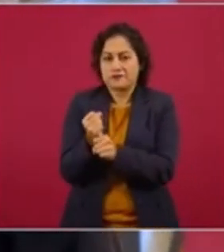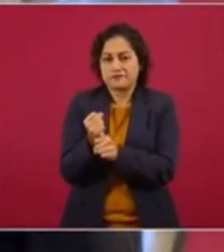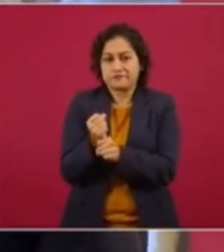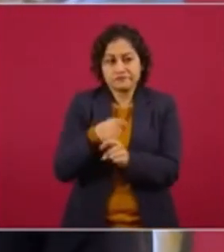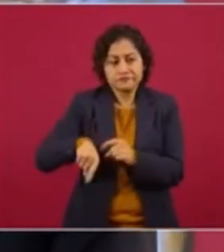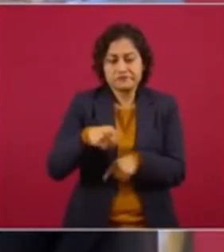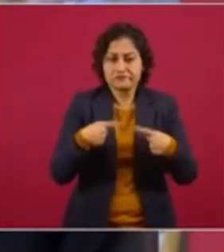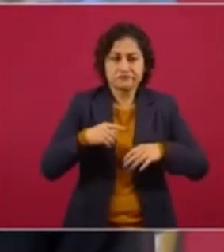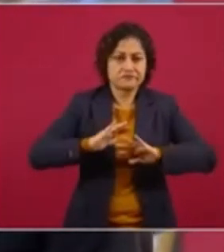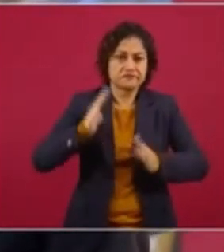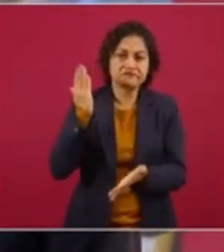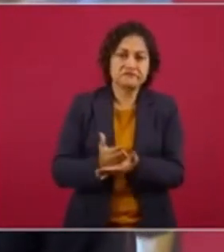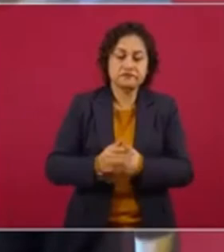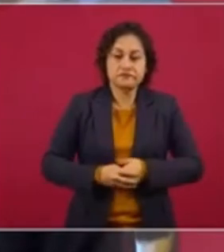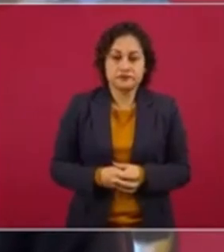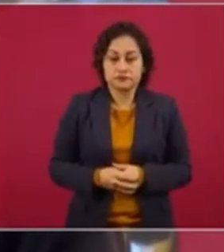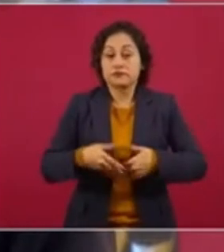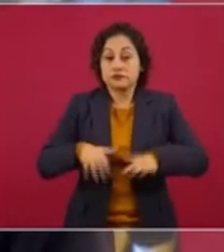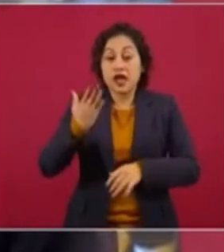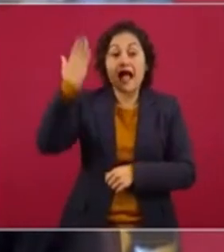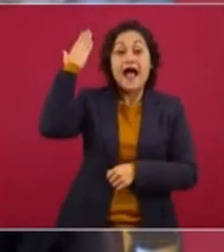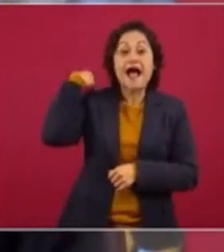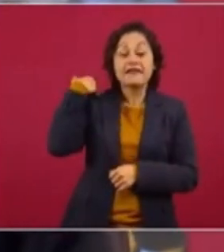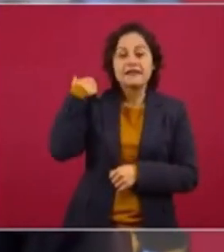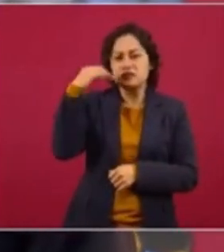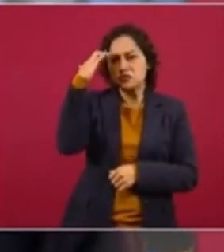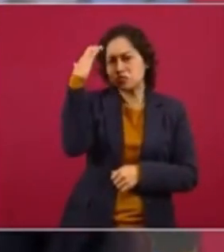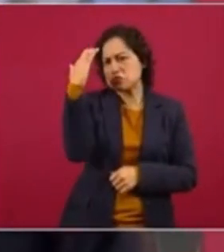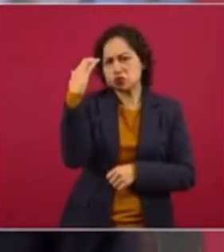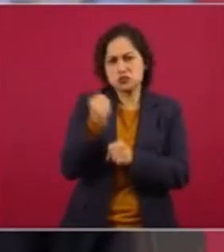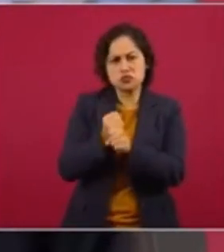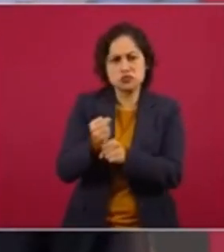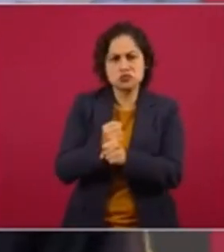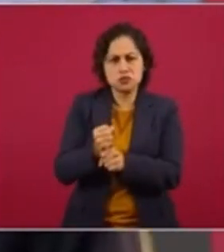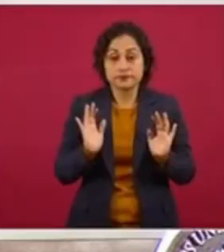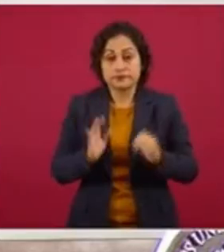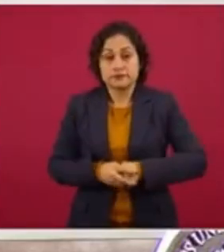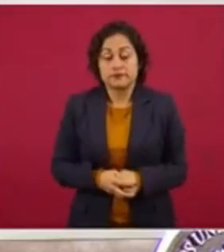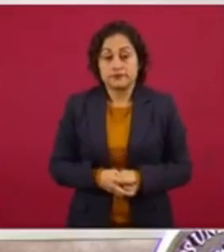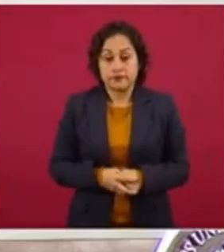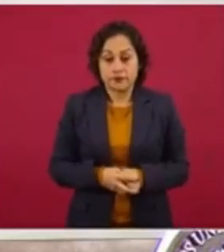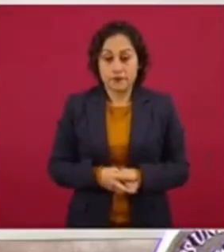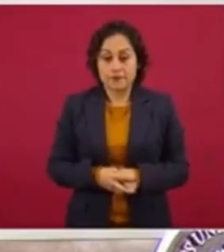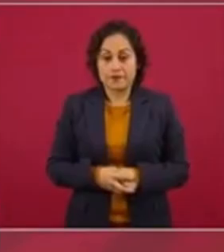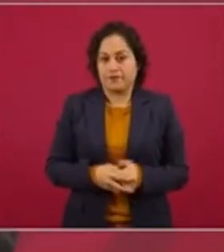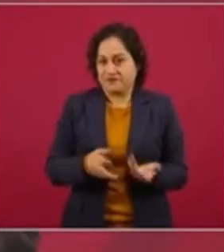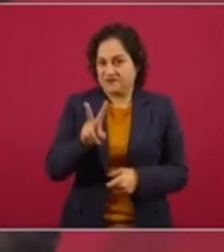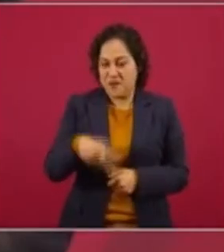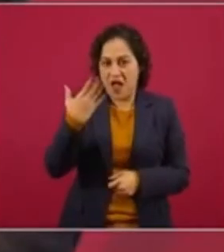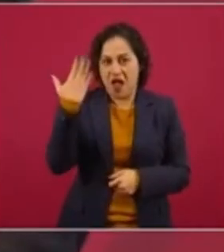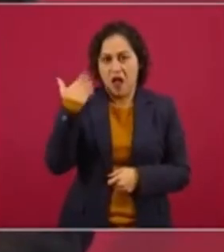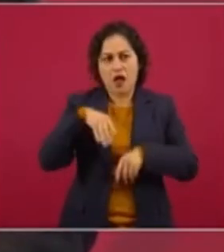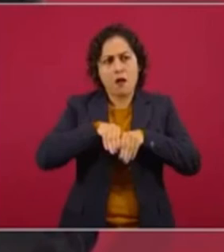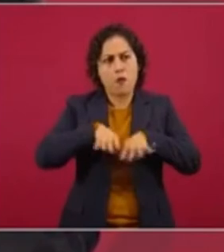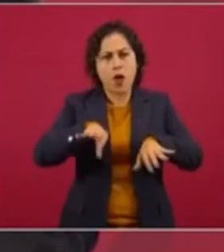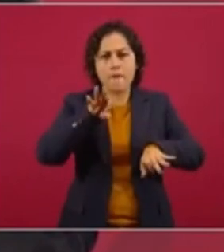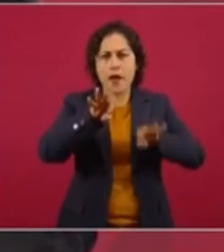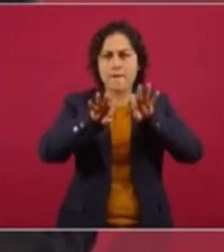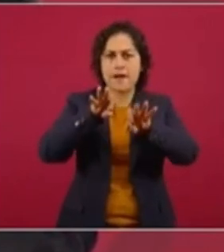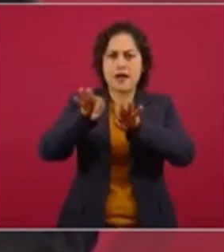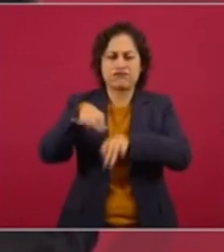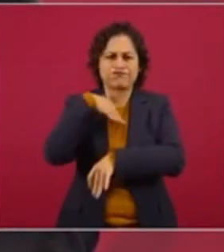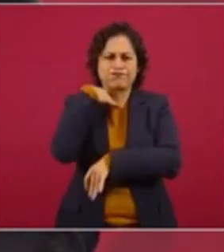y que fueron cómplices los que ahora desde los medios de comunicación nos atacan permanentemente campañas de desprestigio